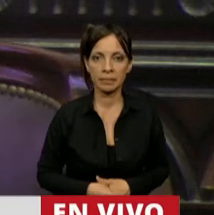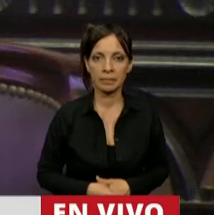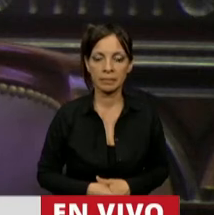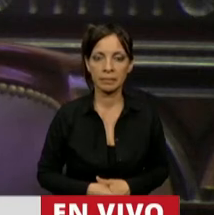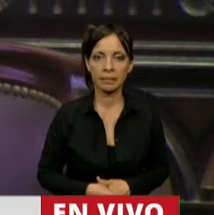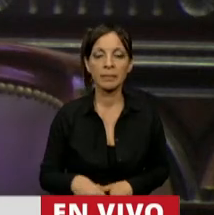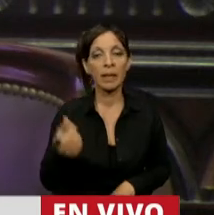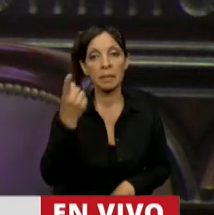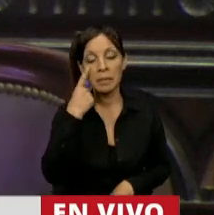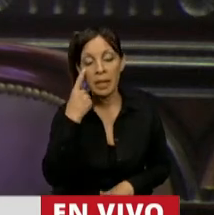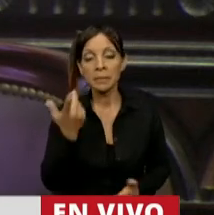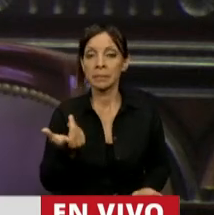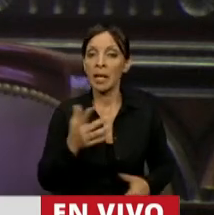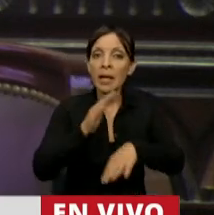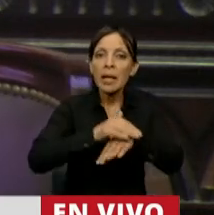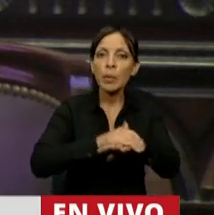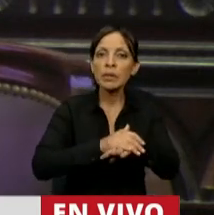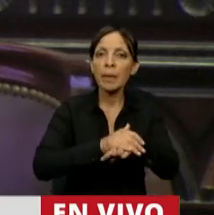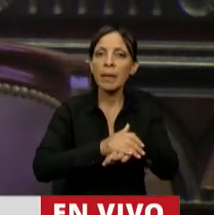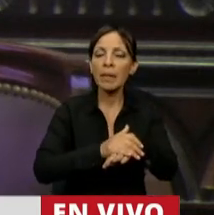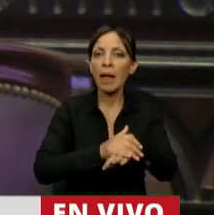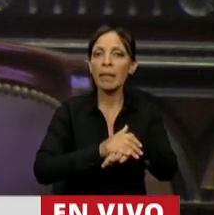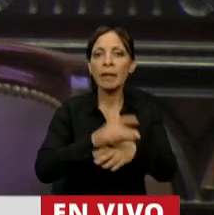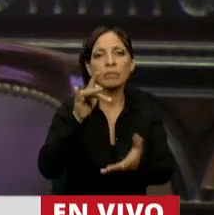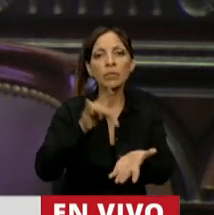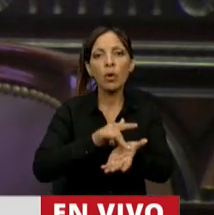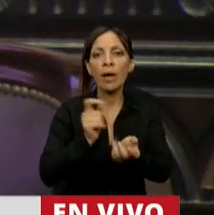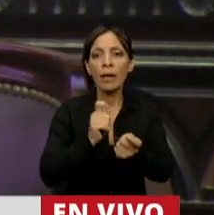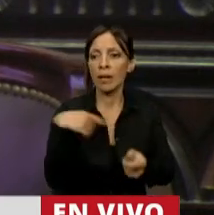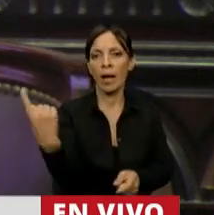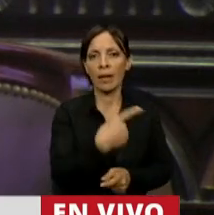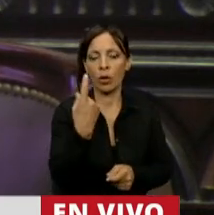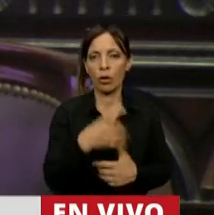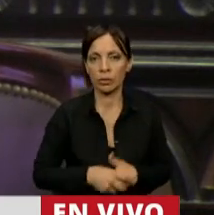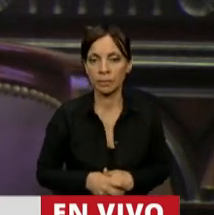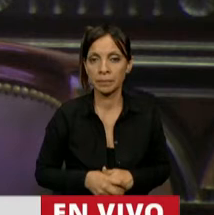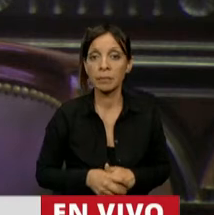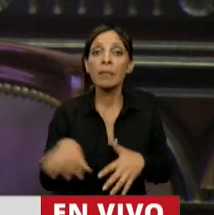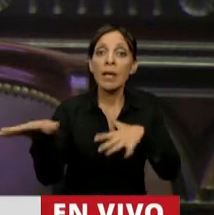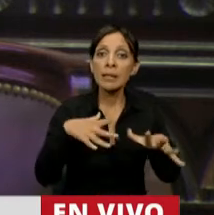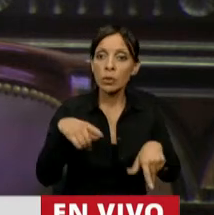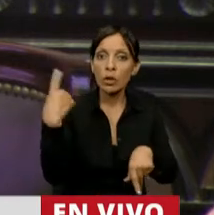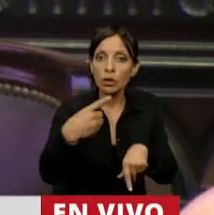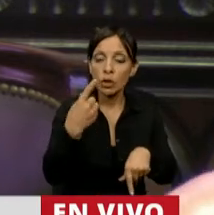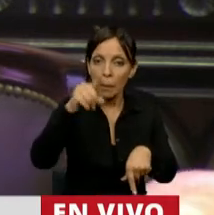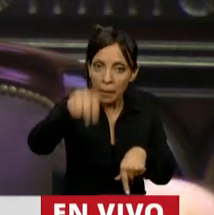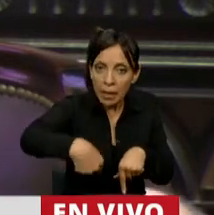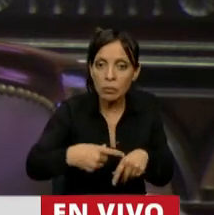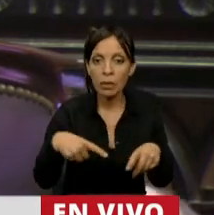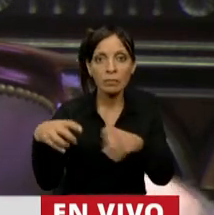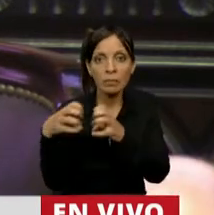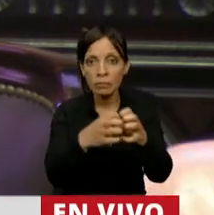Mire, presidente, la responsabilidad trasciende a quien estamos sentados acá. Los actos que venimos a legislar a la Cámara de